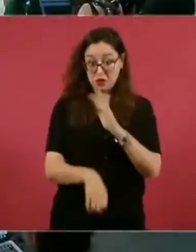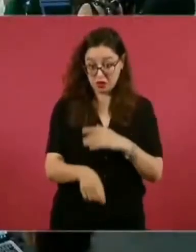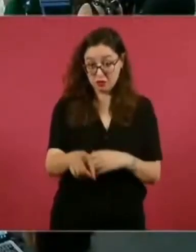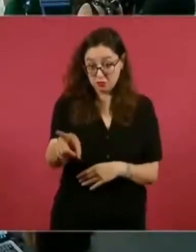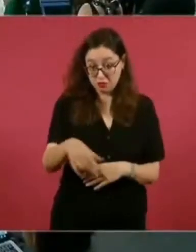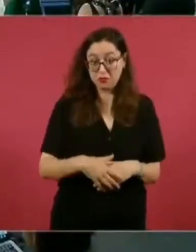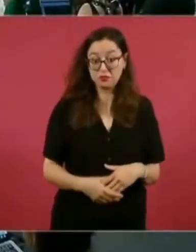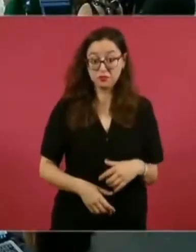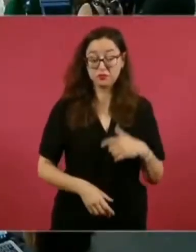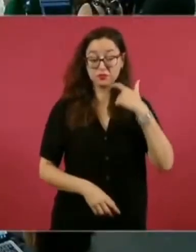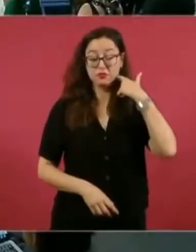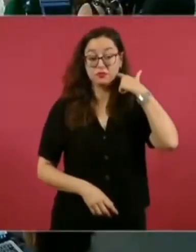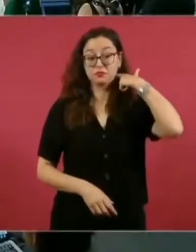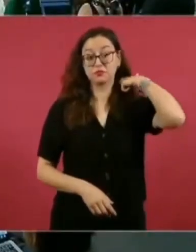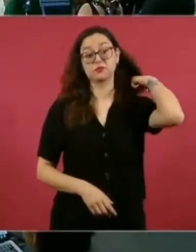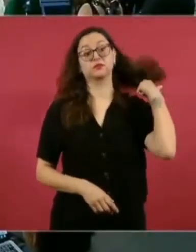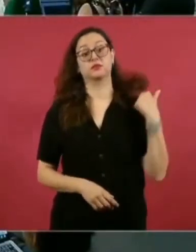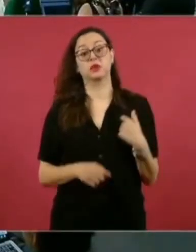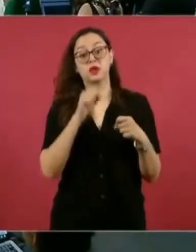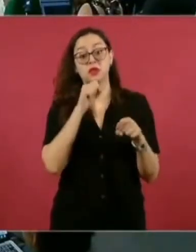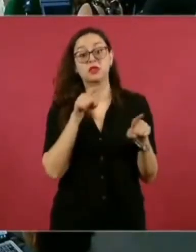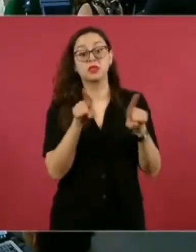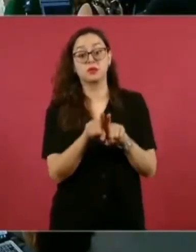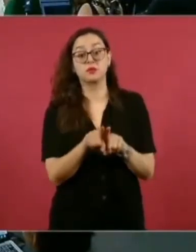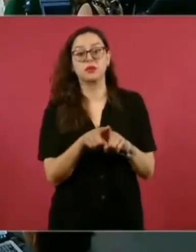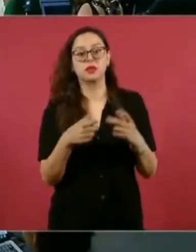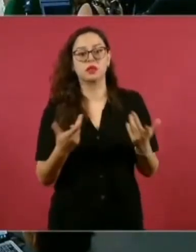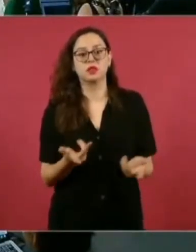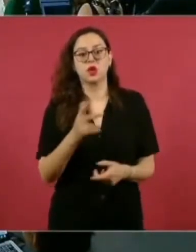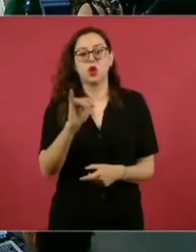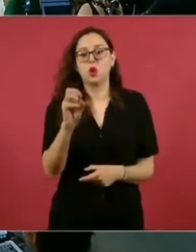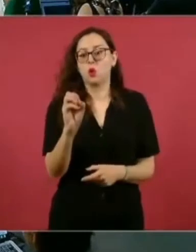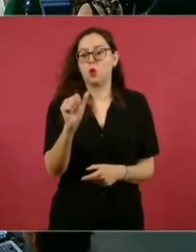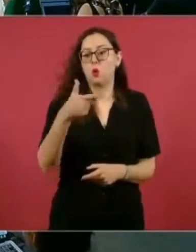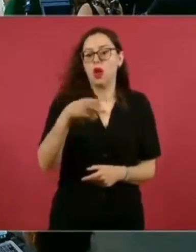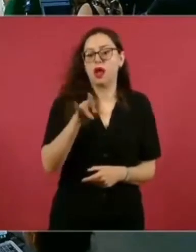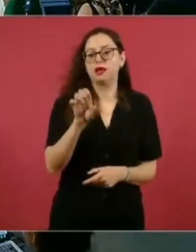pero secuestraron a Joaquín Vargas,